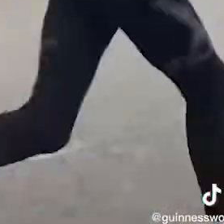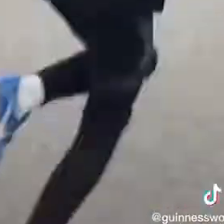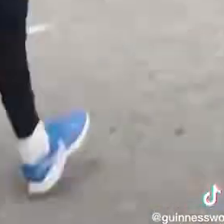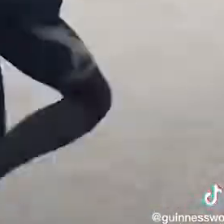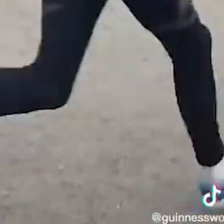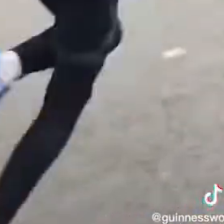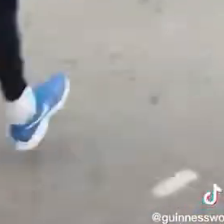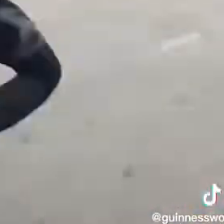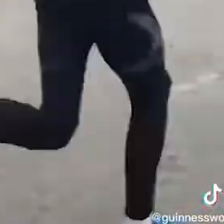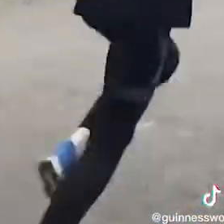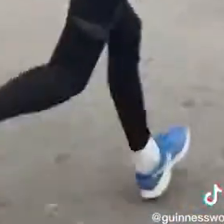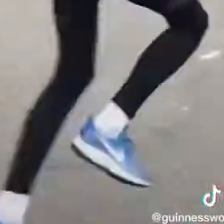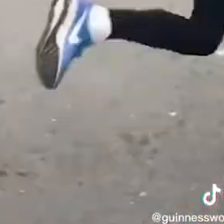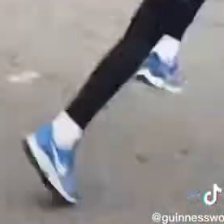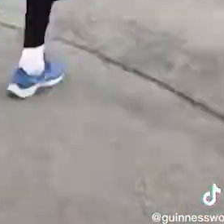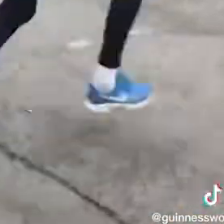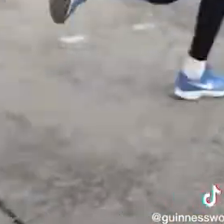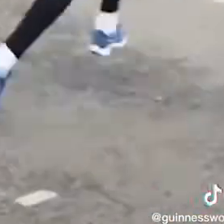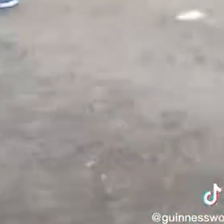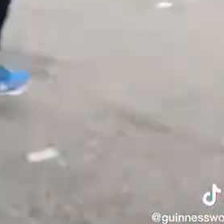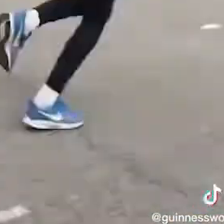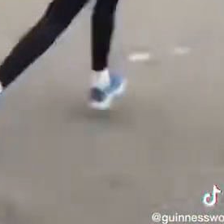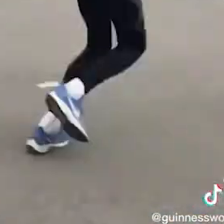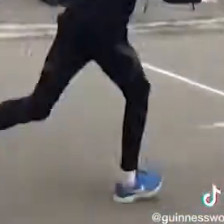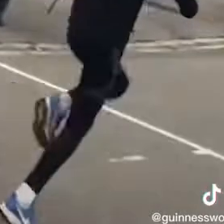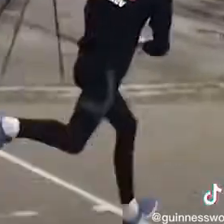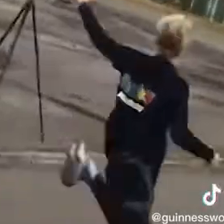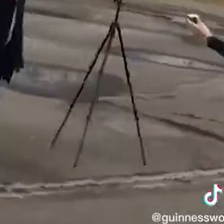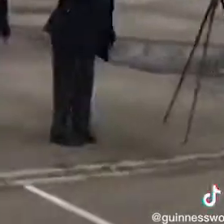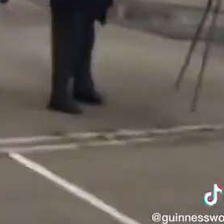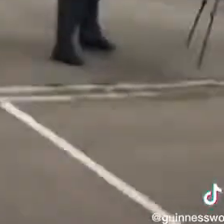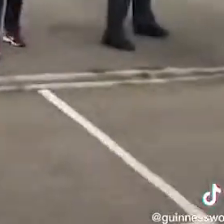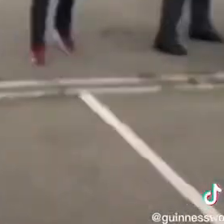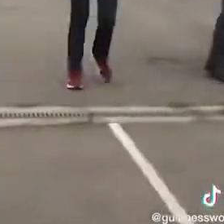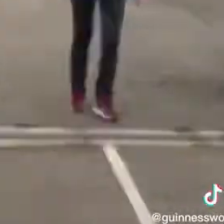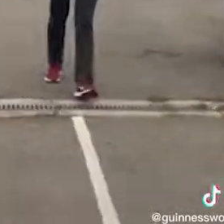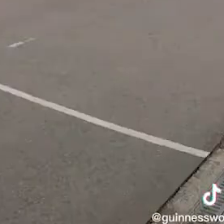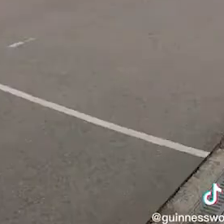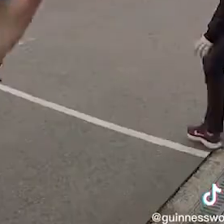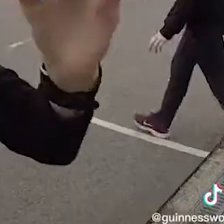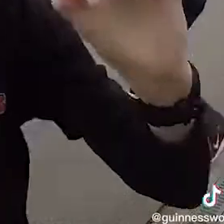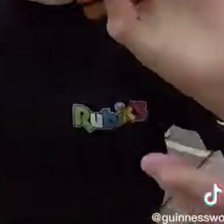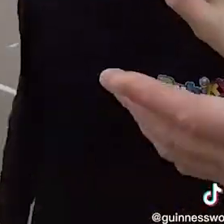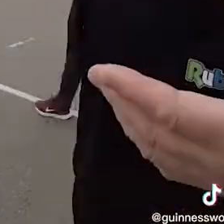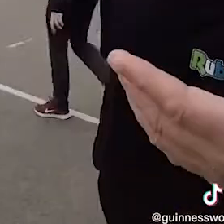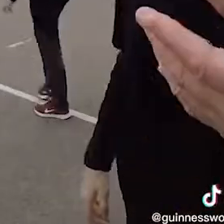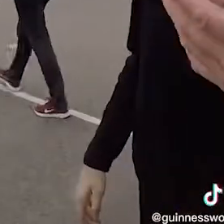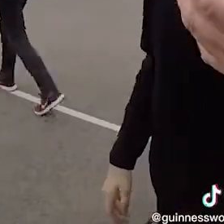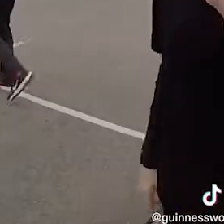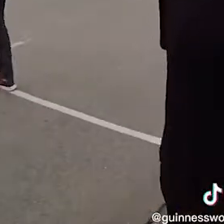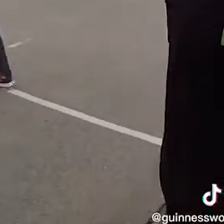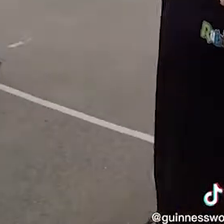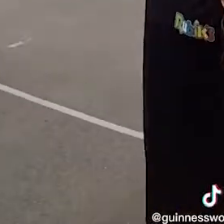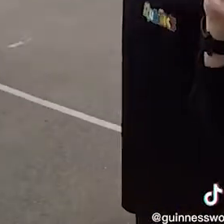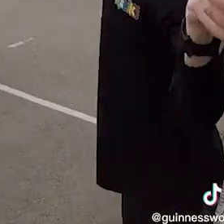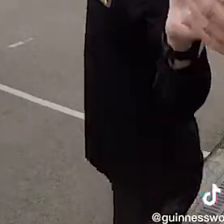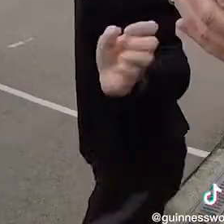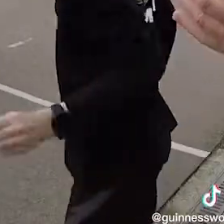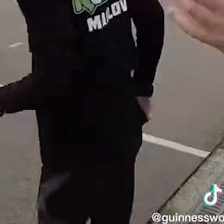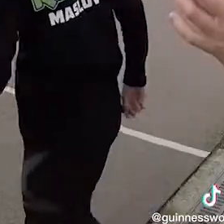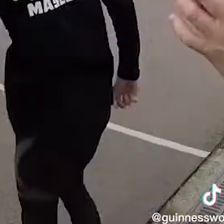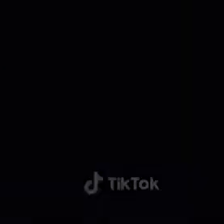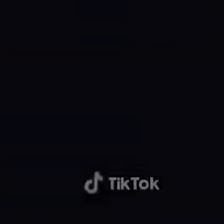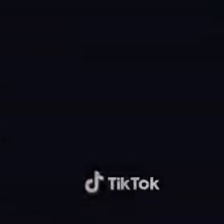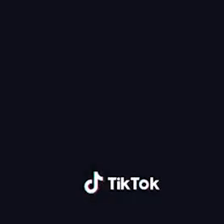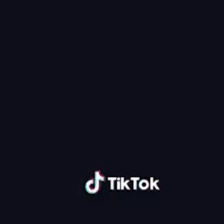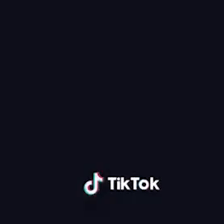lo que sea que utilices con tus movimientos de brazos lo que sea que utilices de tu cuerpo tienes que mostrarlo